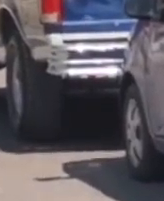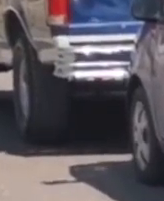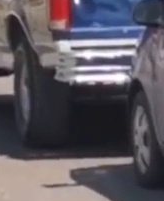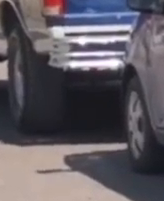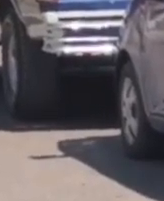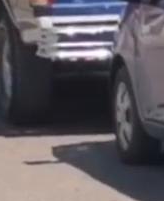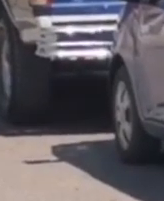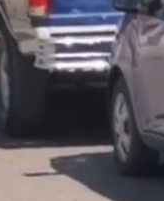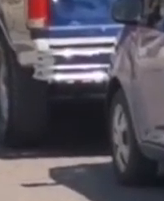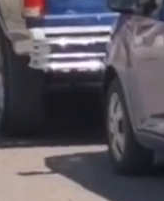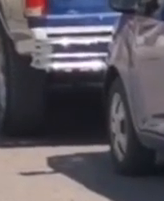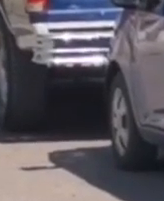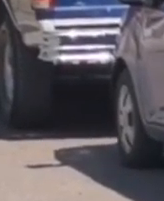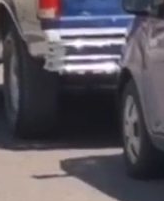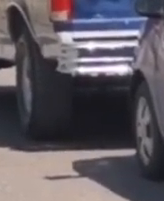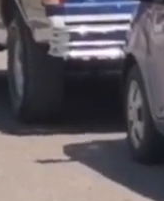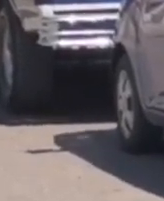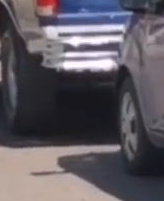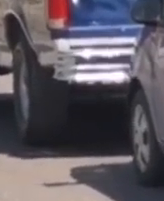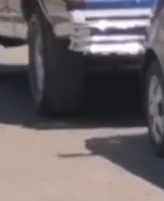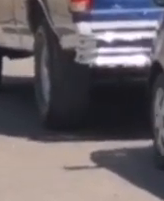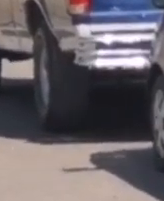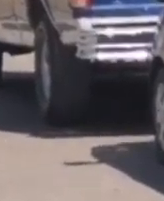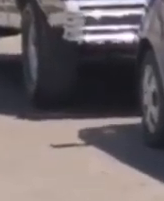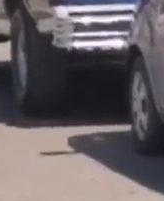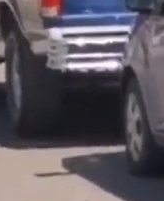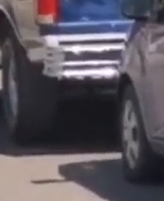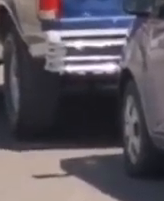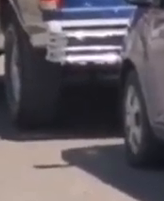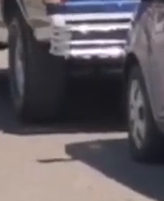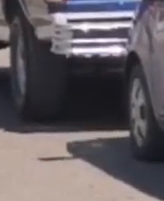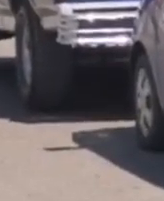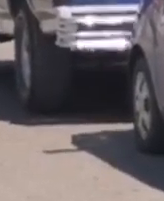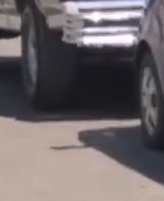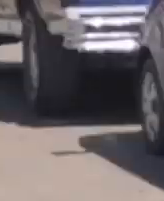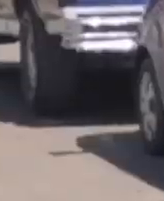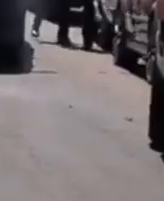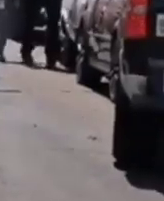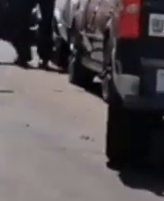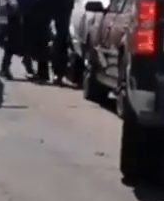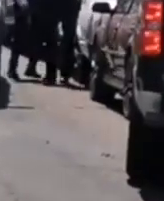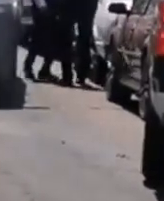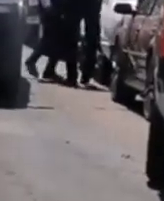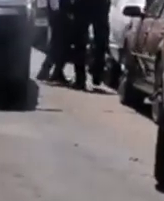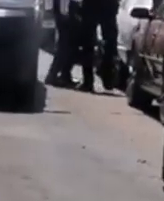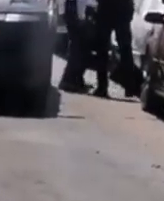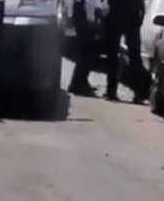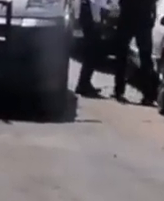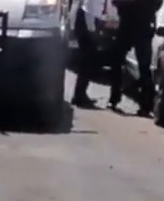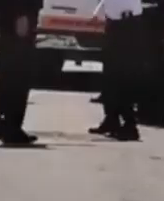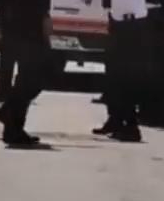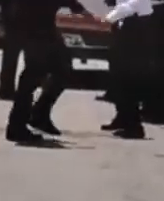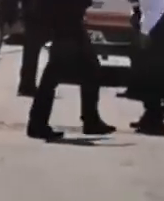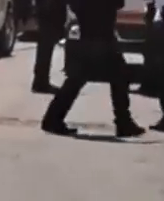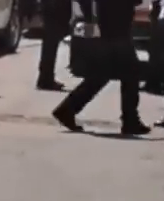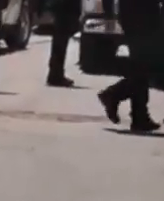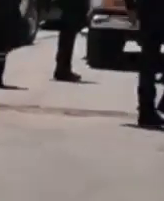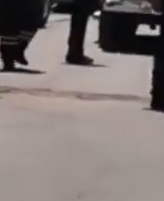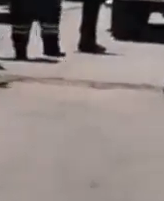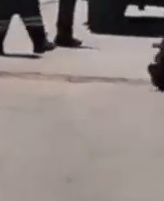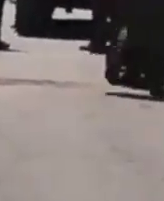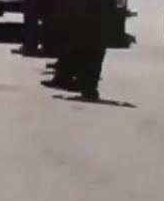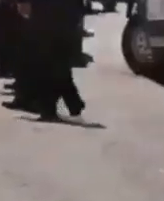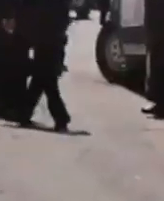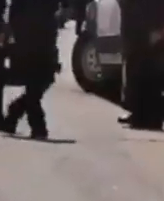es del 30% menor al de diciembre de 2018. Asimismo, el funcionario mostró que los delitos del Fueron Federal en abril disminuyeron